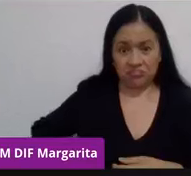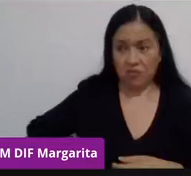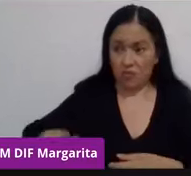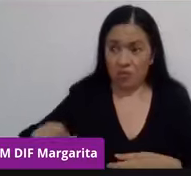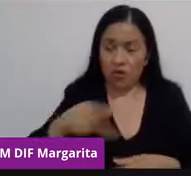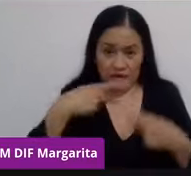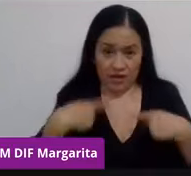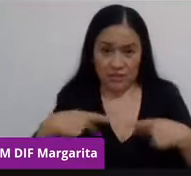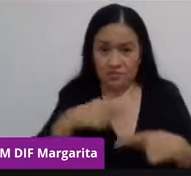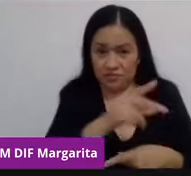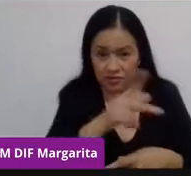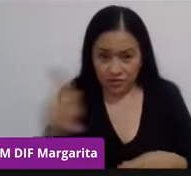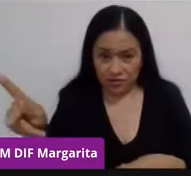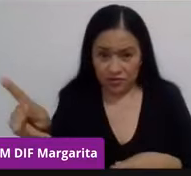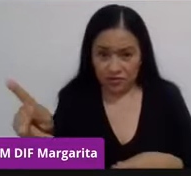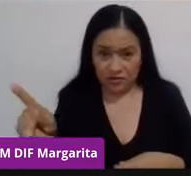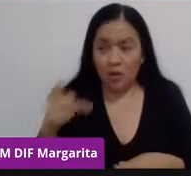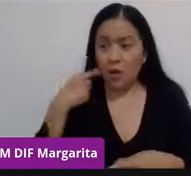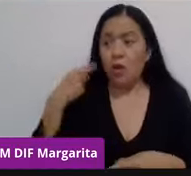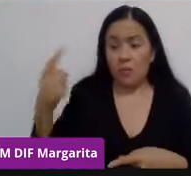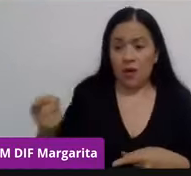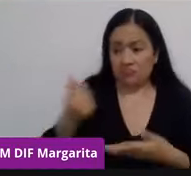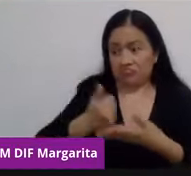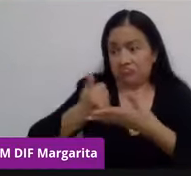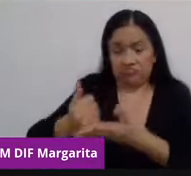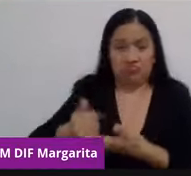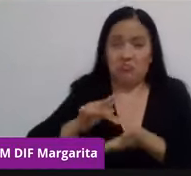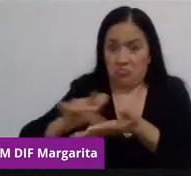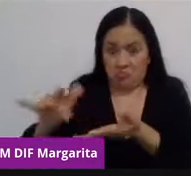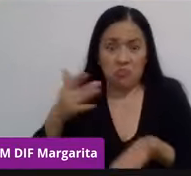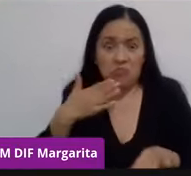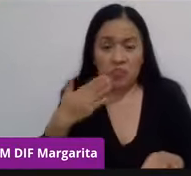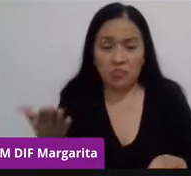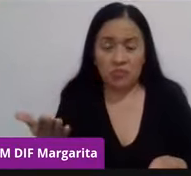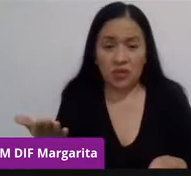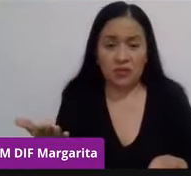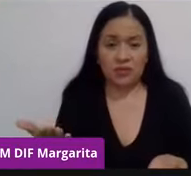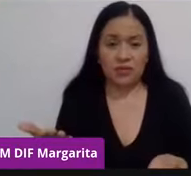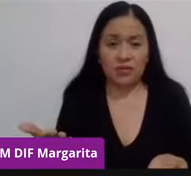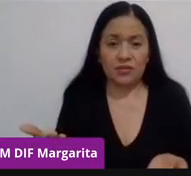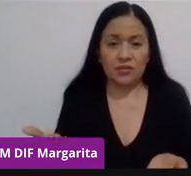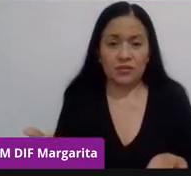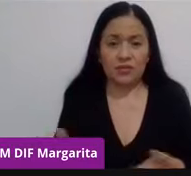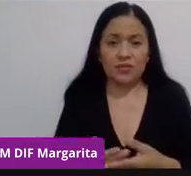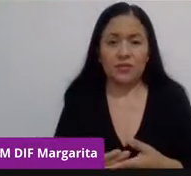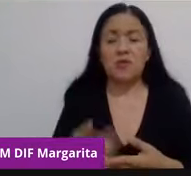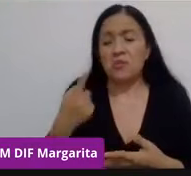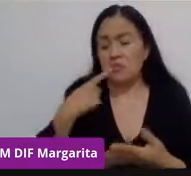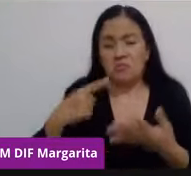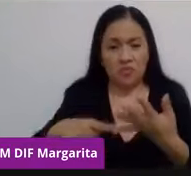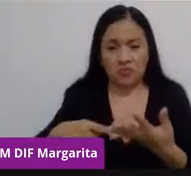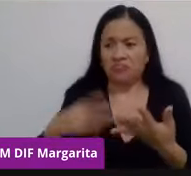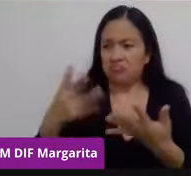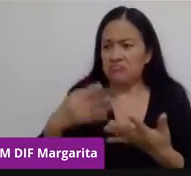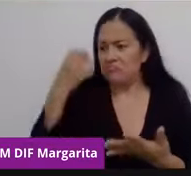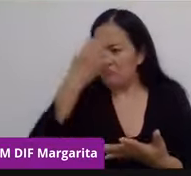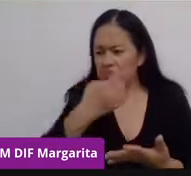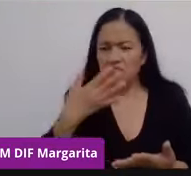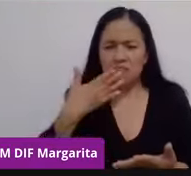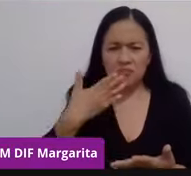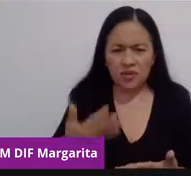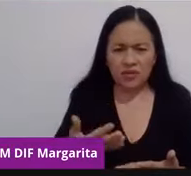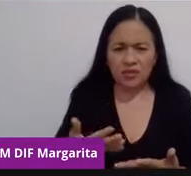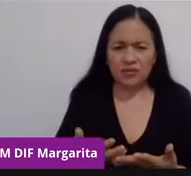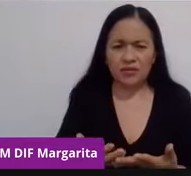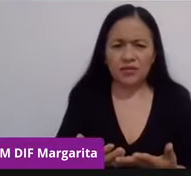con el fin de proveer los mejores servicios, ser eficientes, con calidad, poder ser evaluados, pues de repente no